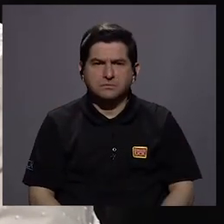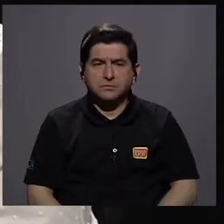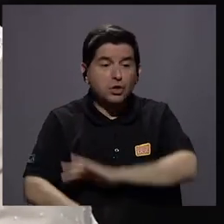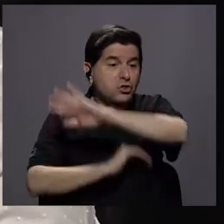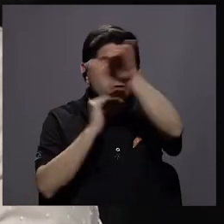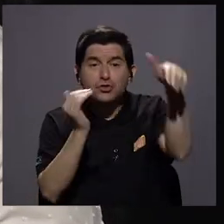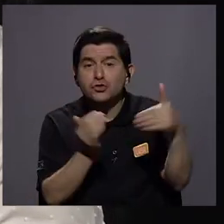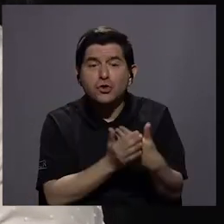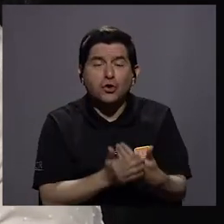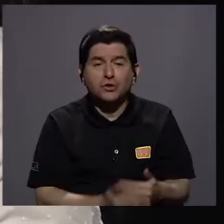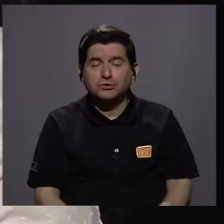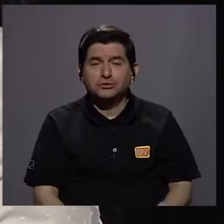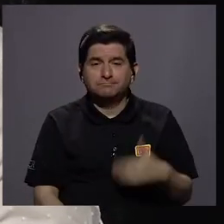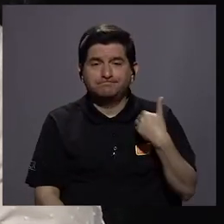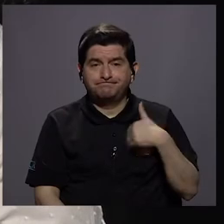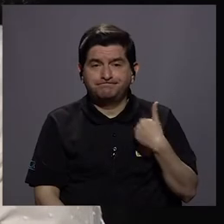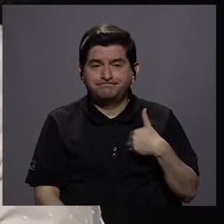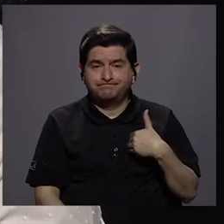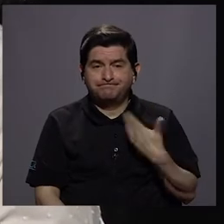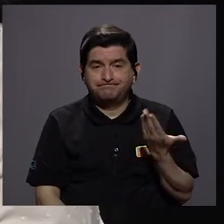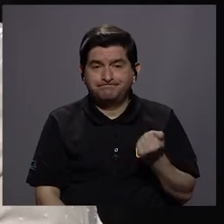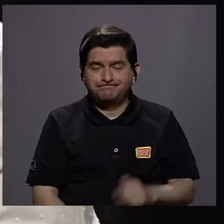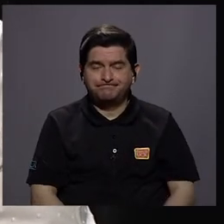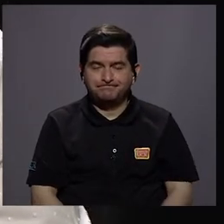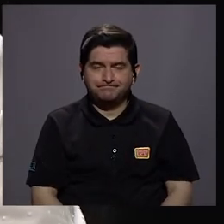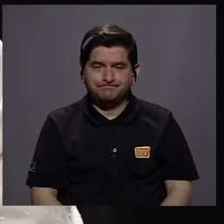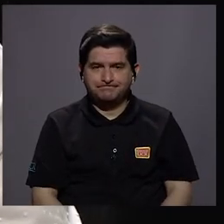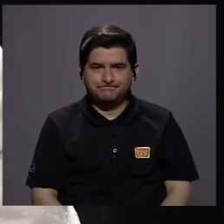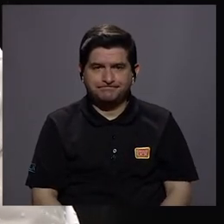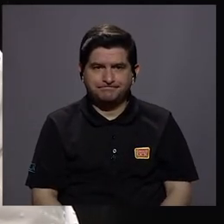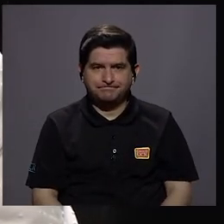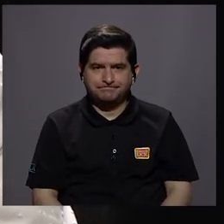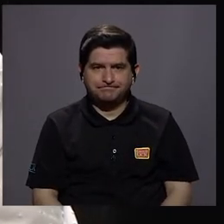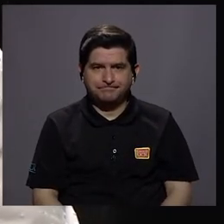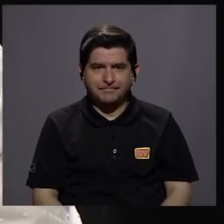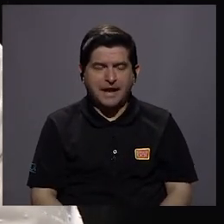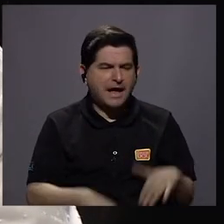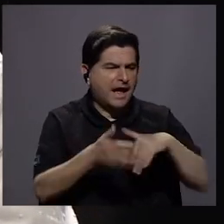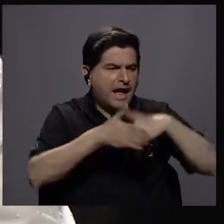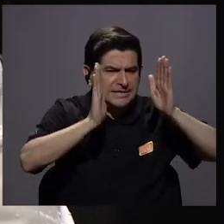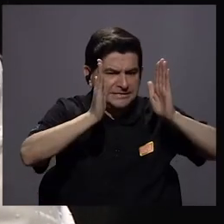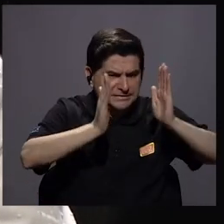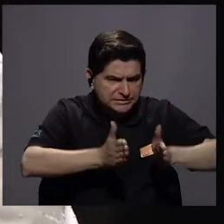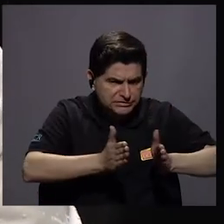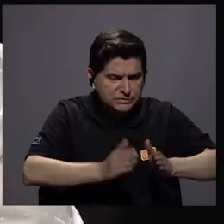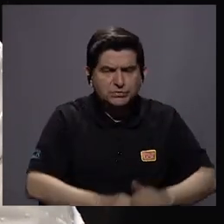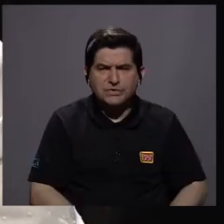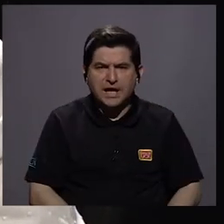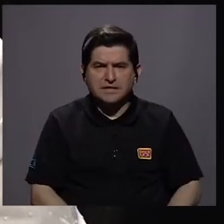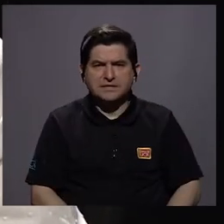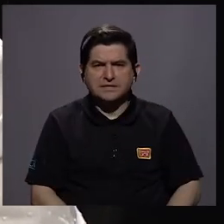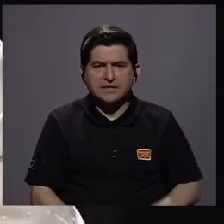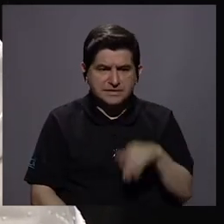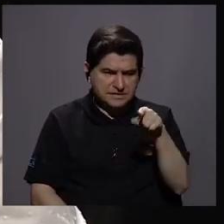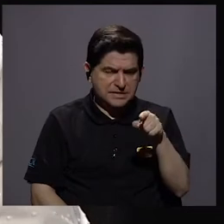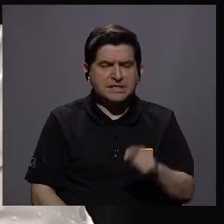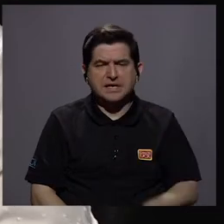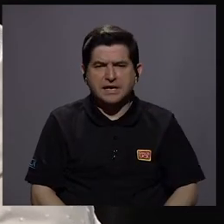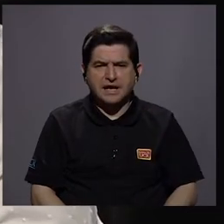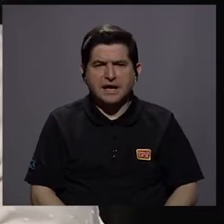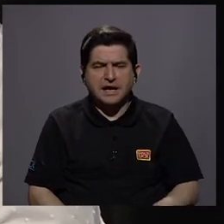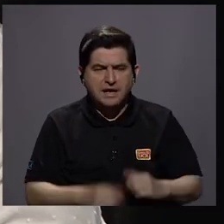todos muchachos. Entonces, que estudiantes mayores que ahí están